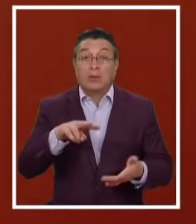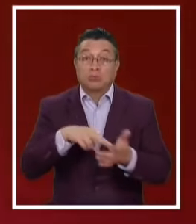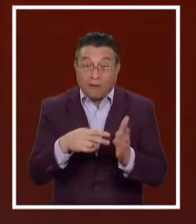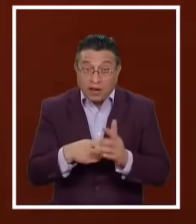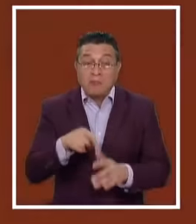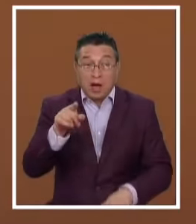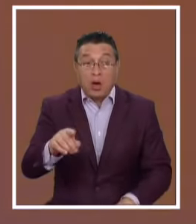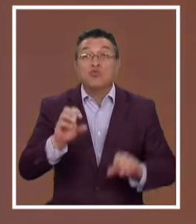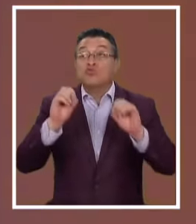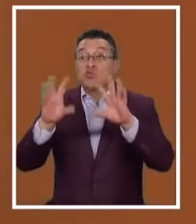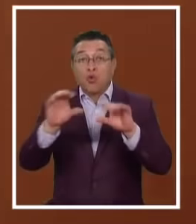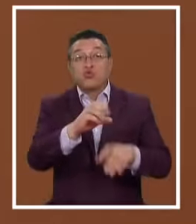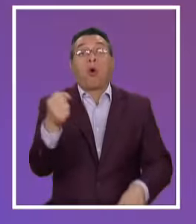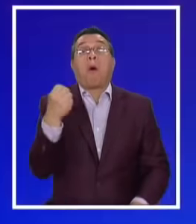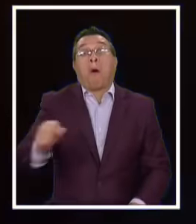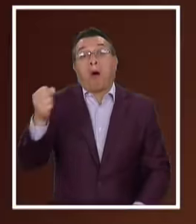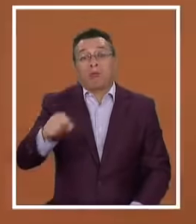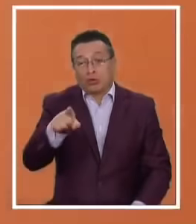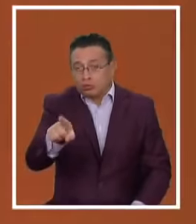Por favor